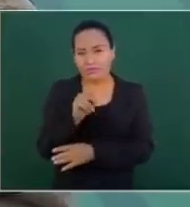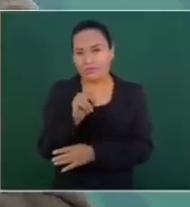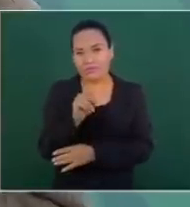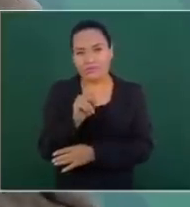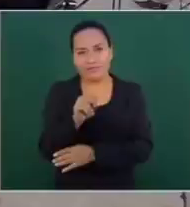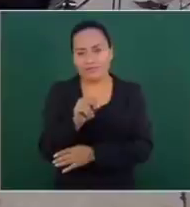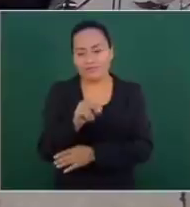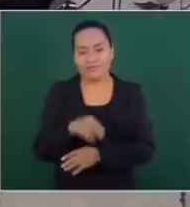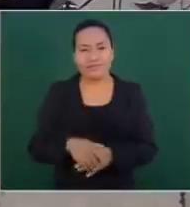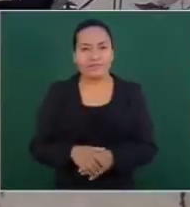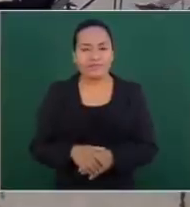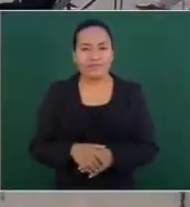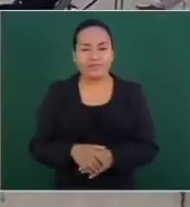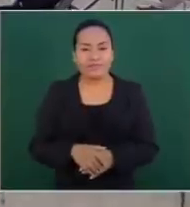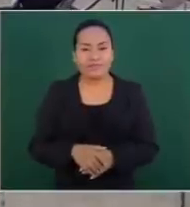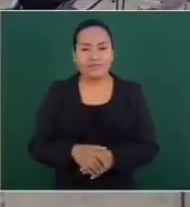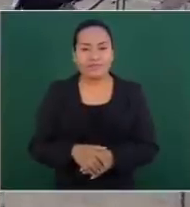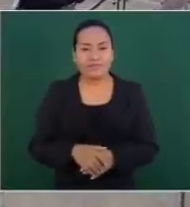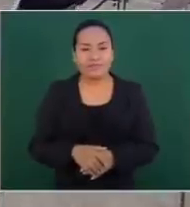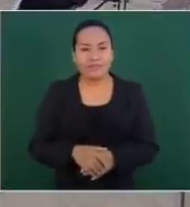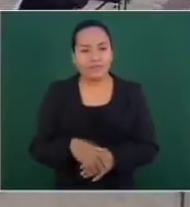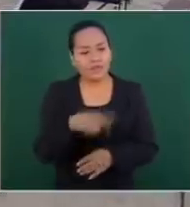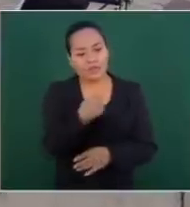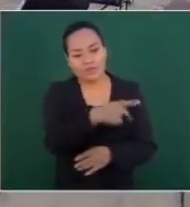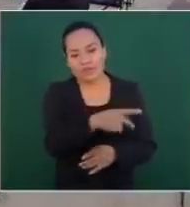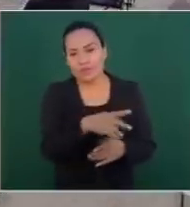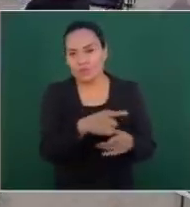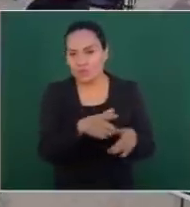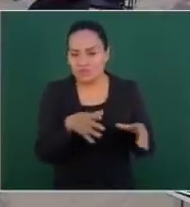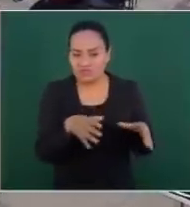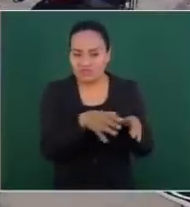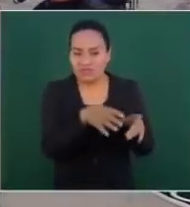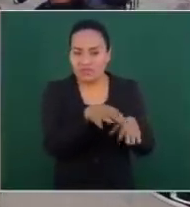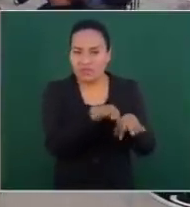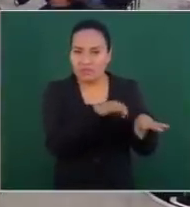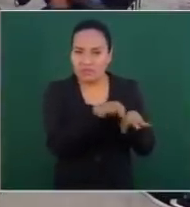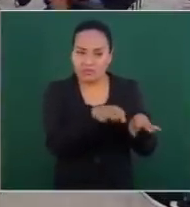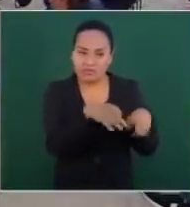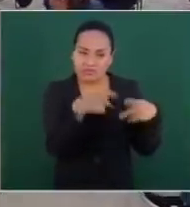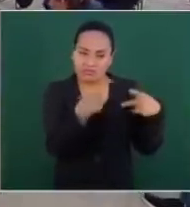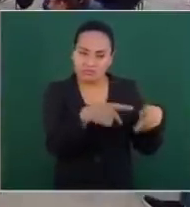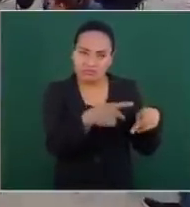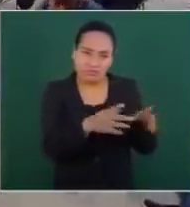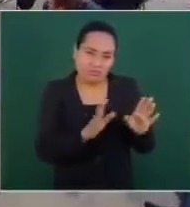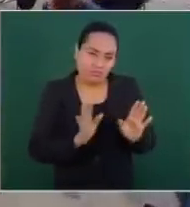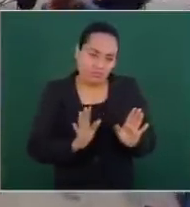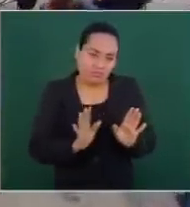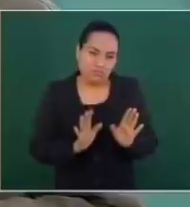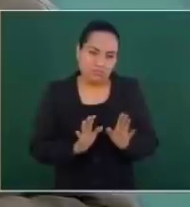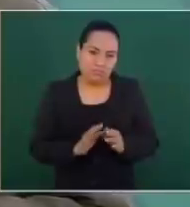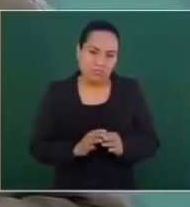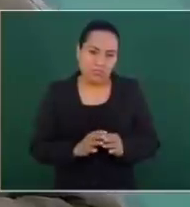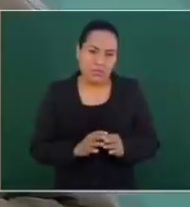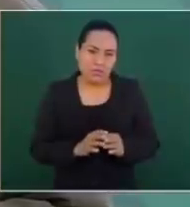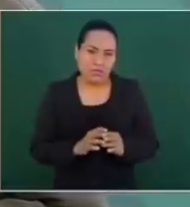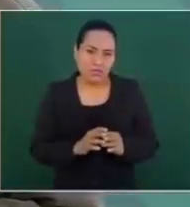ellos están haciendo su trabajo, pero no tenemos identificación,